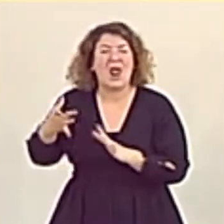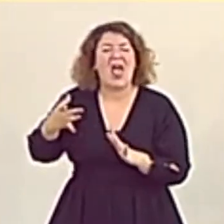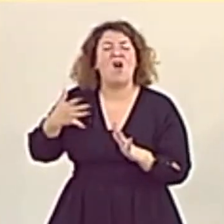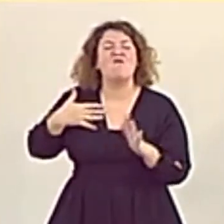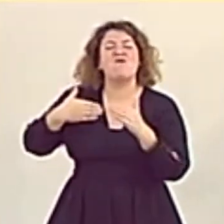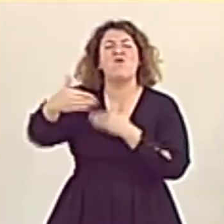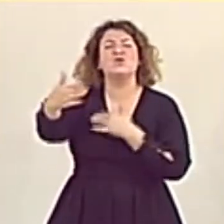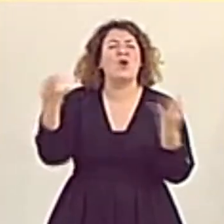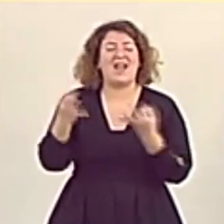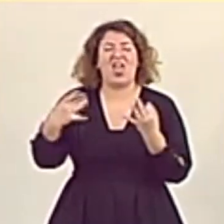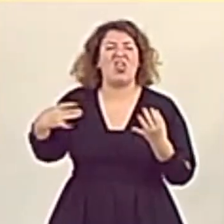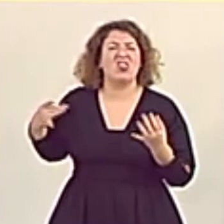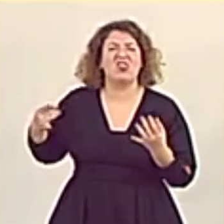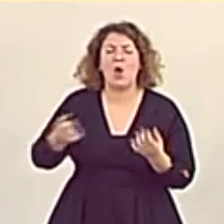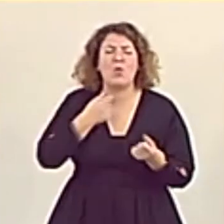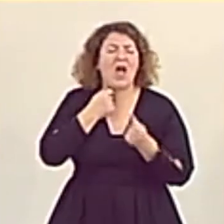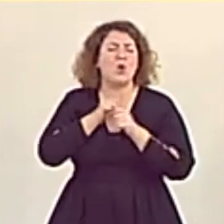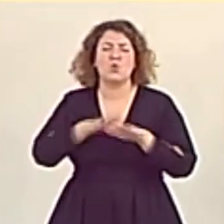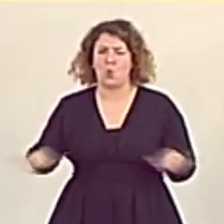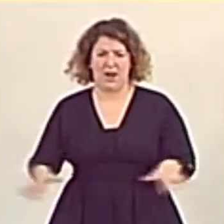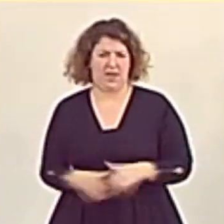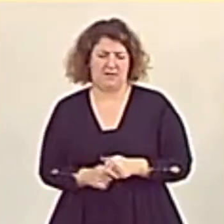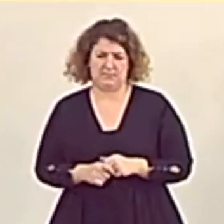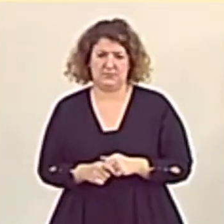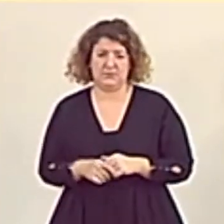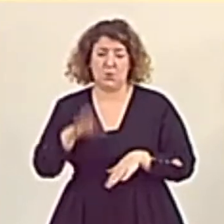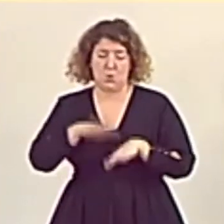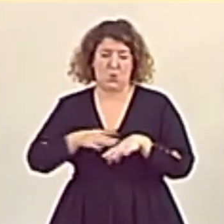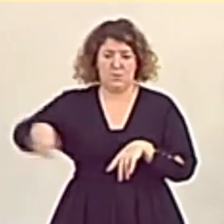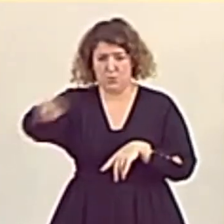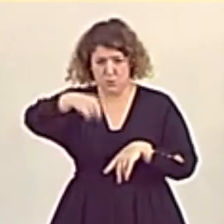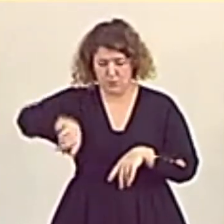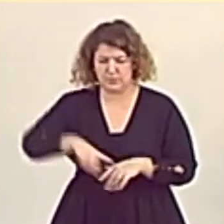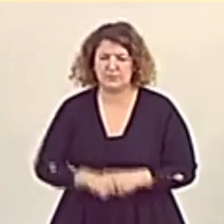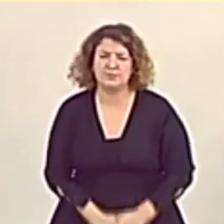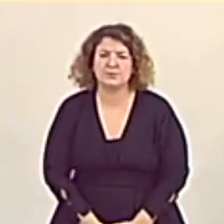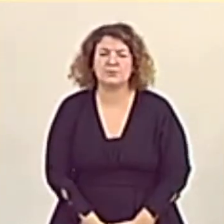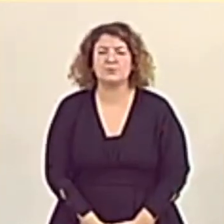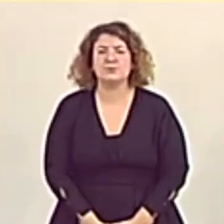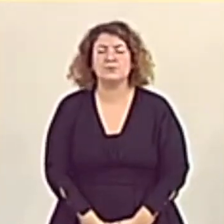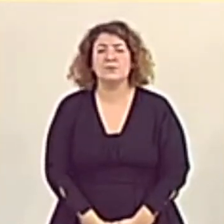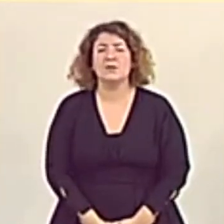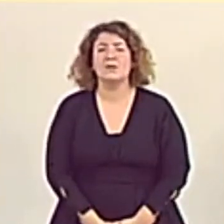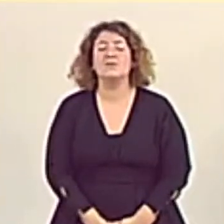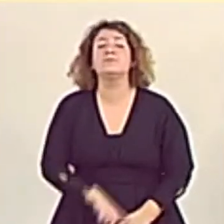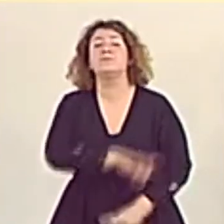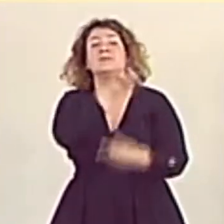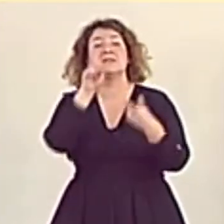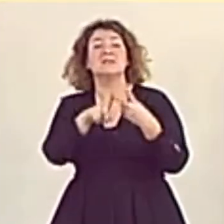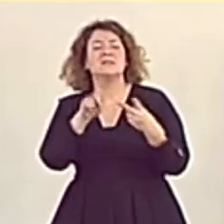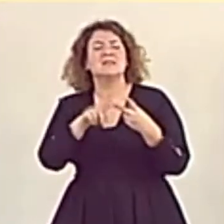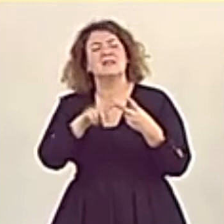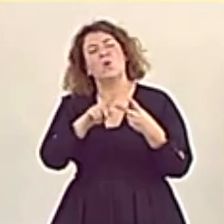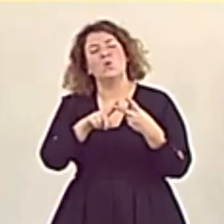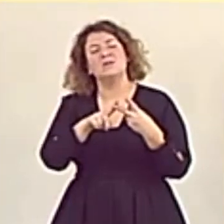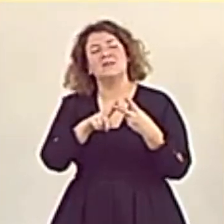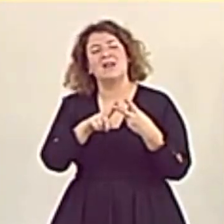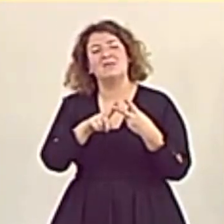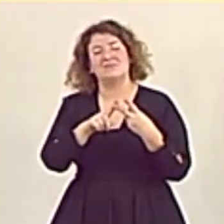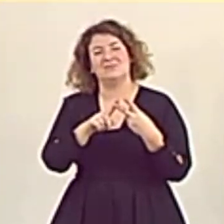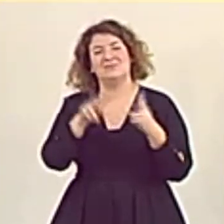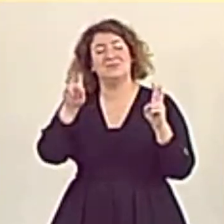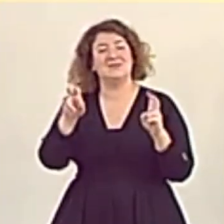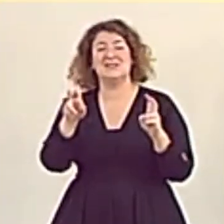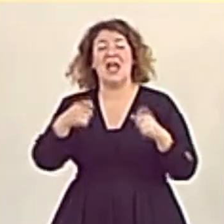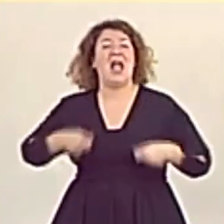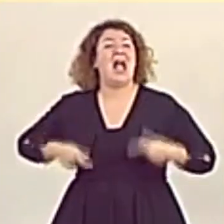que ustedes nos generan. Su segunda receta económica después de aumentar la deuda es proponer